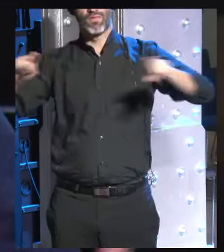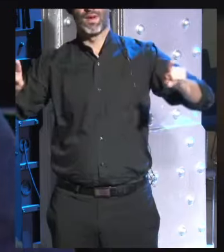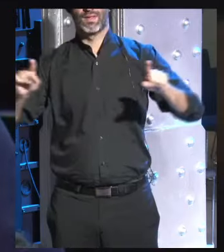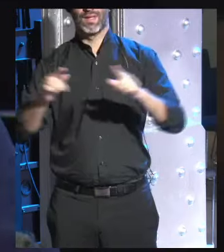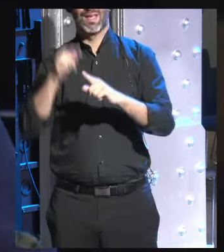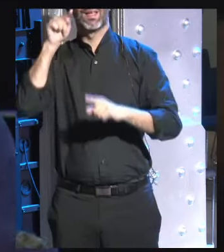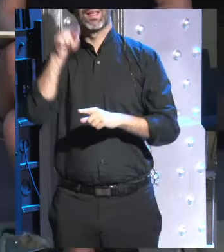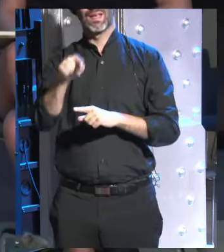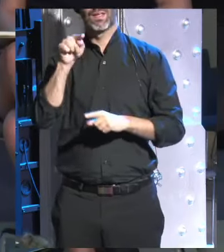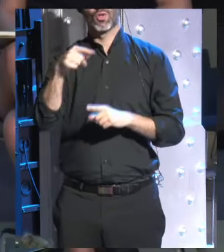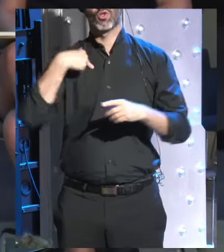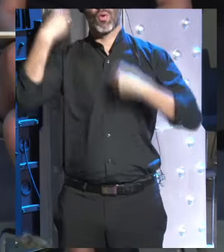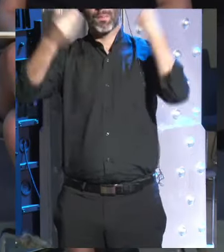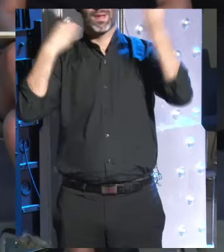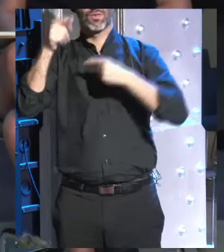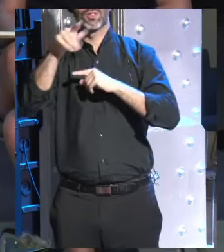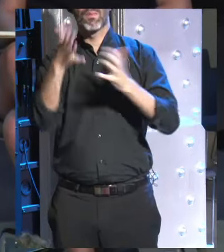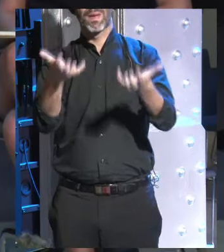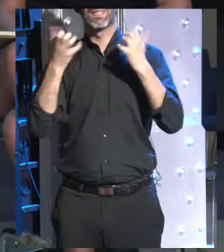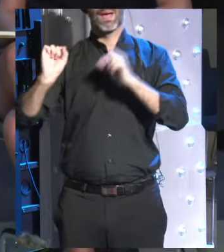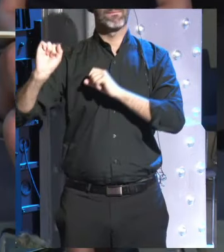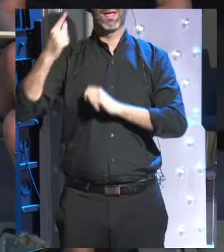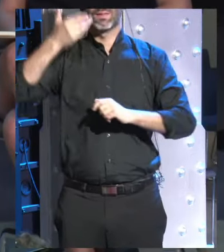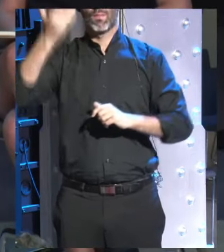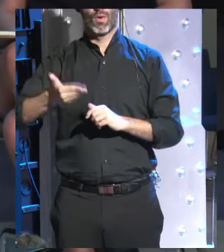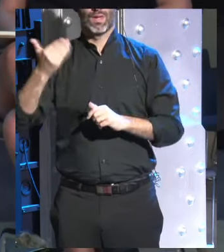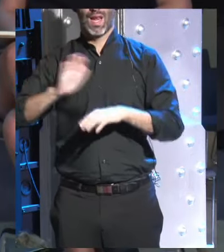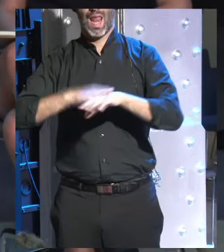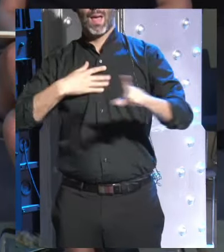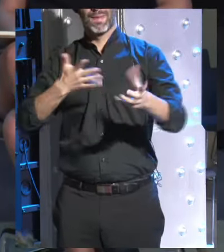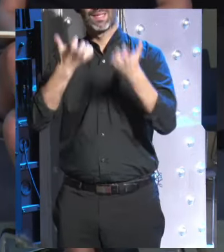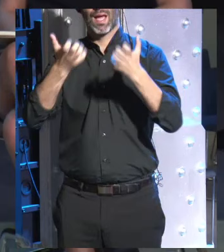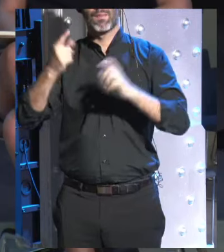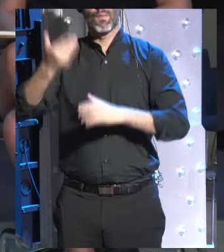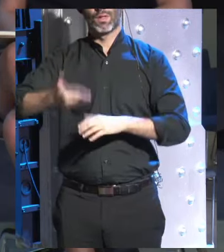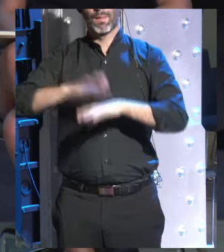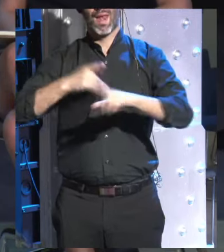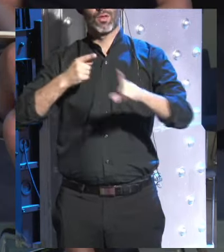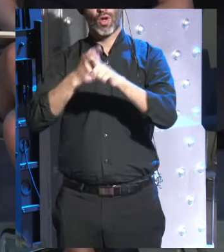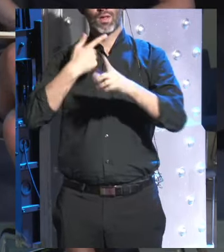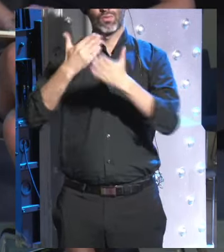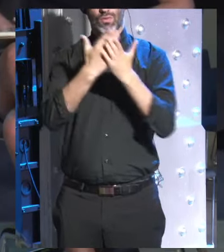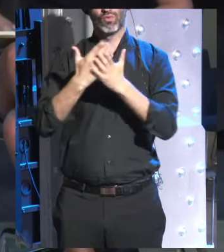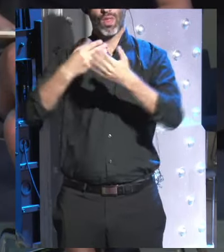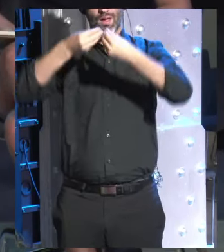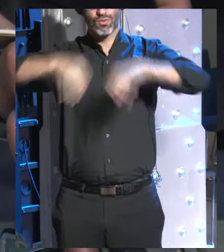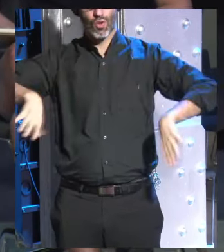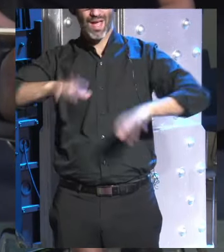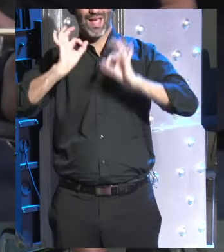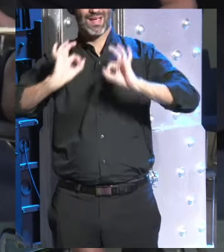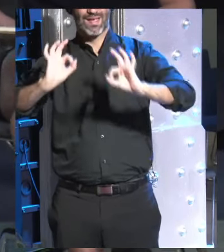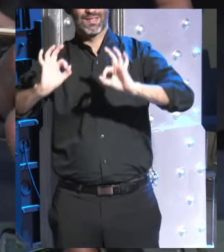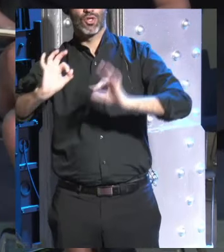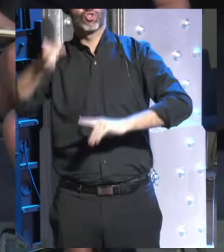y esto yo creo es la ventaja más importante la ventaja principal de estudiar historia y esto es